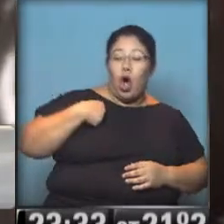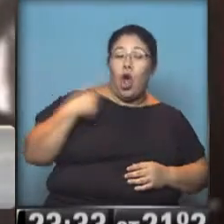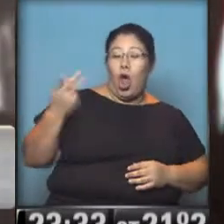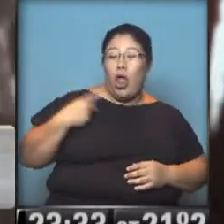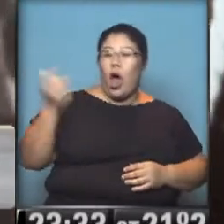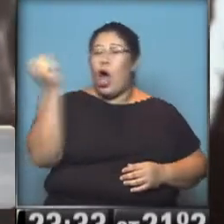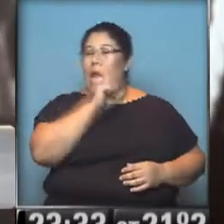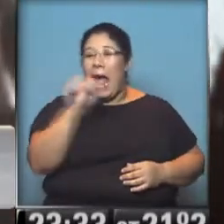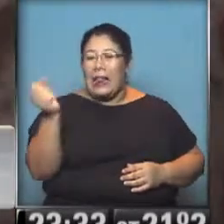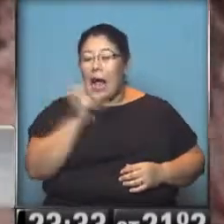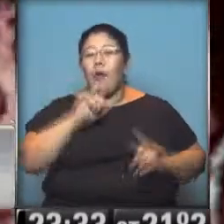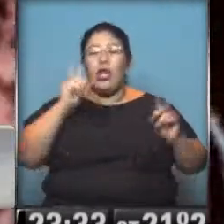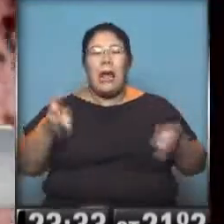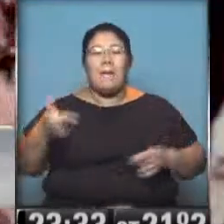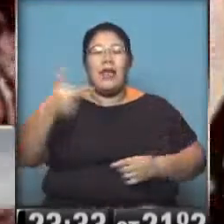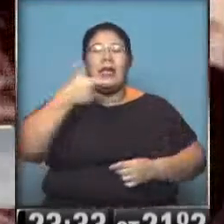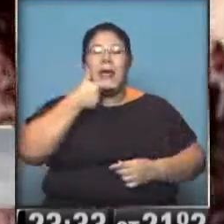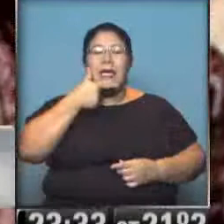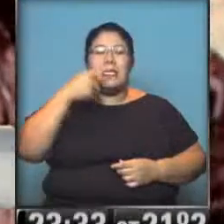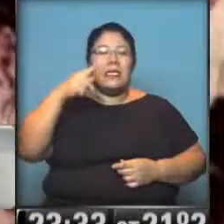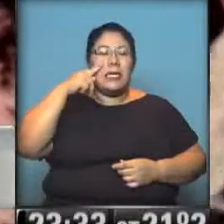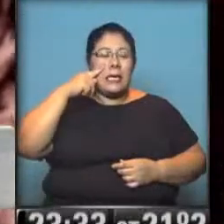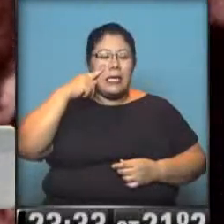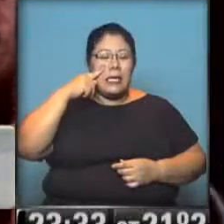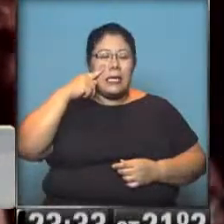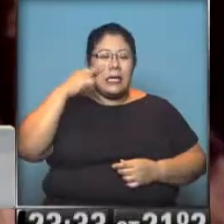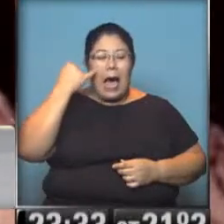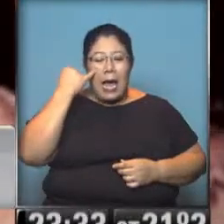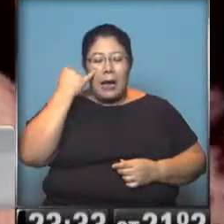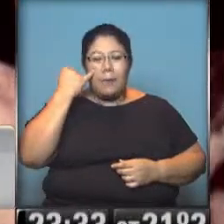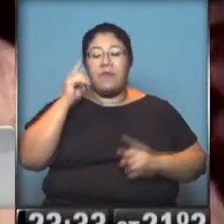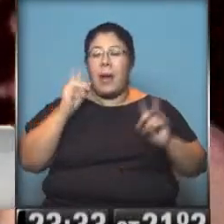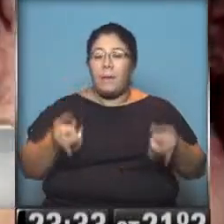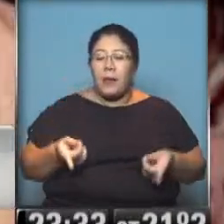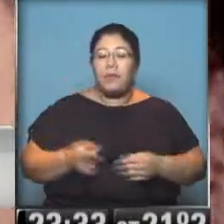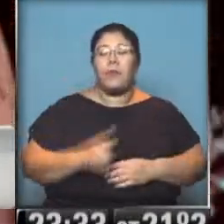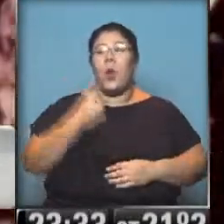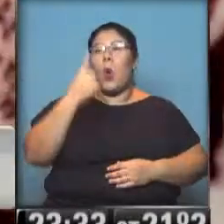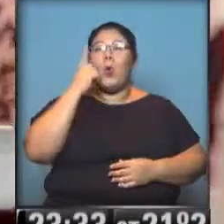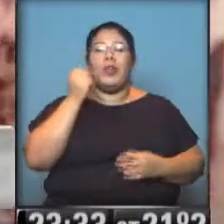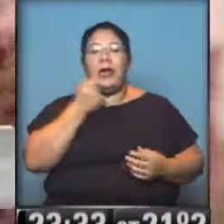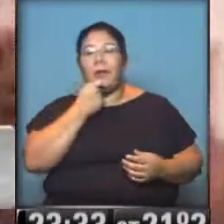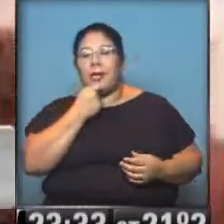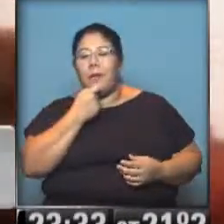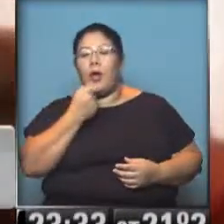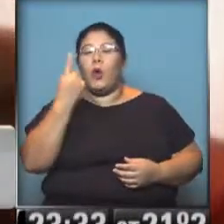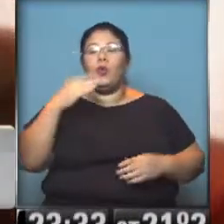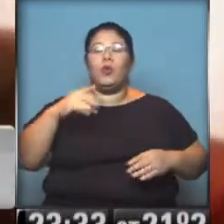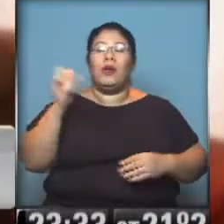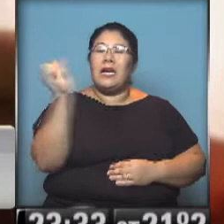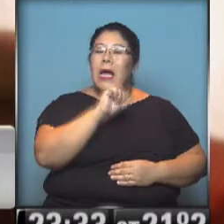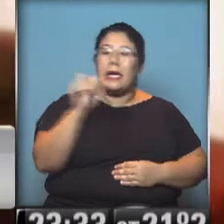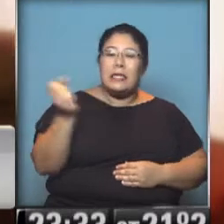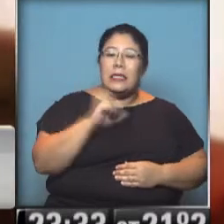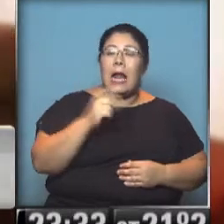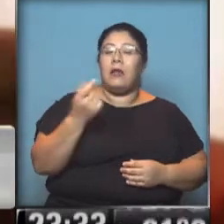entre los dos, Sky también cantaba. Así que cuando era Happening, una vez no apareció el Indio, por ejemplo, en uno de los recitales de Margarita Sirgui, estuvo